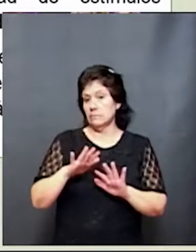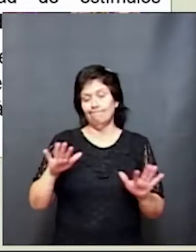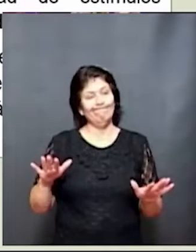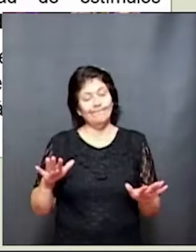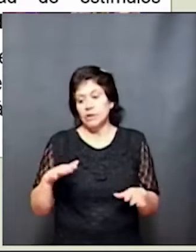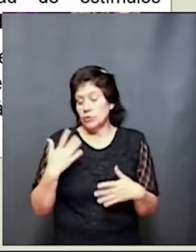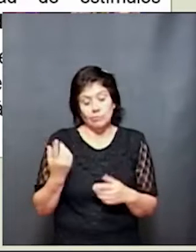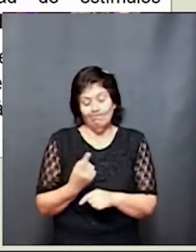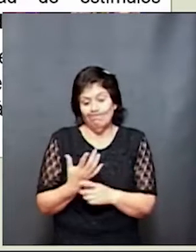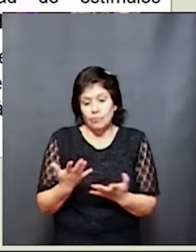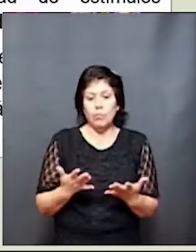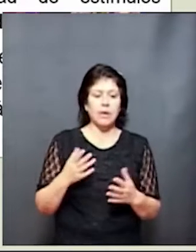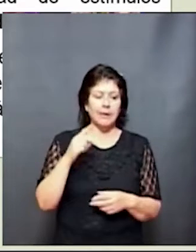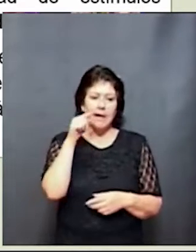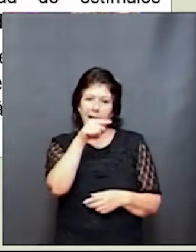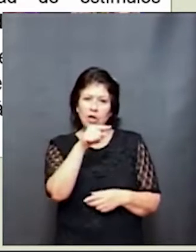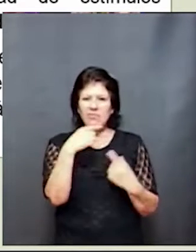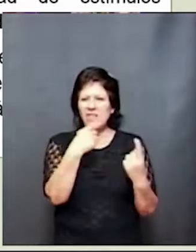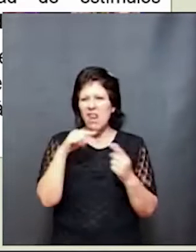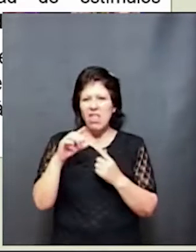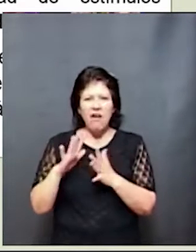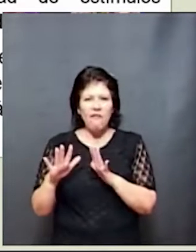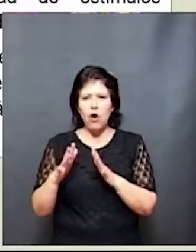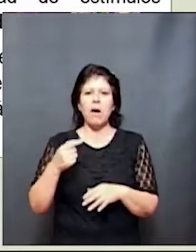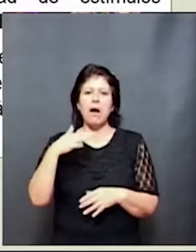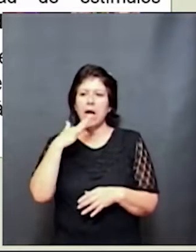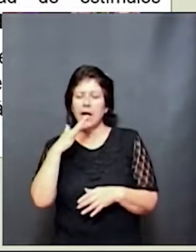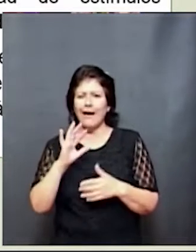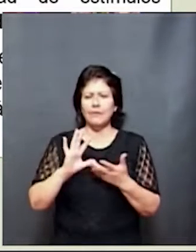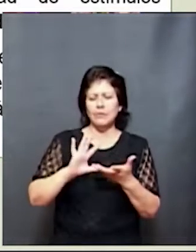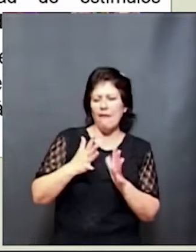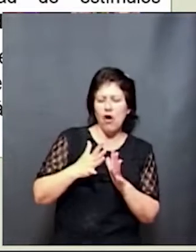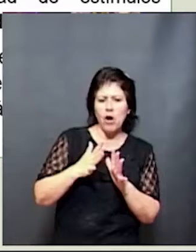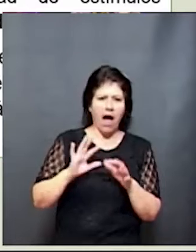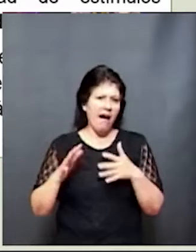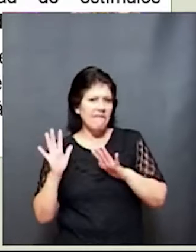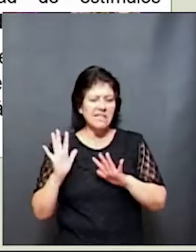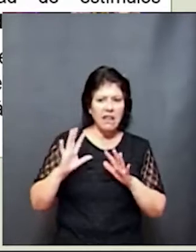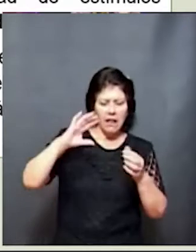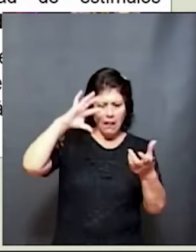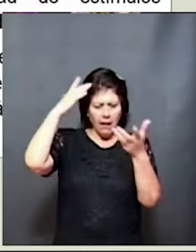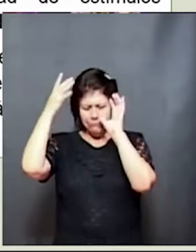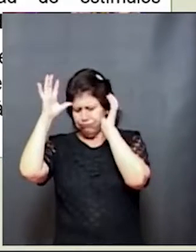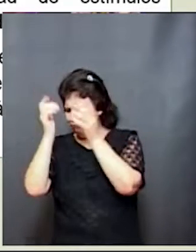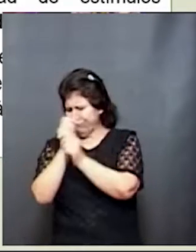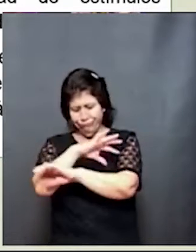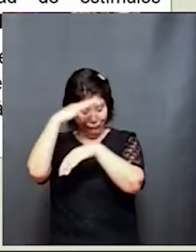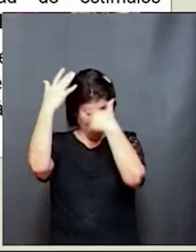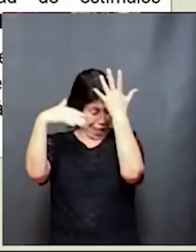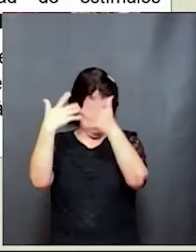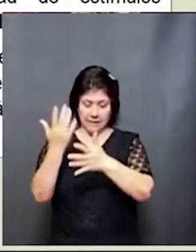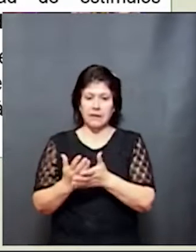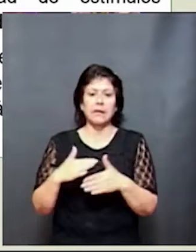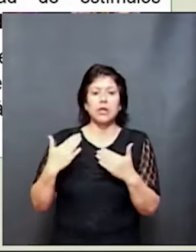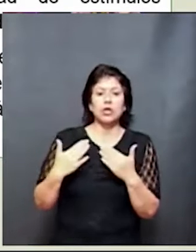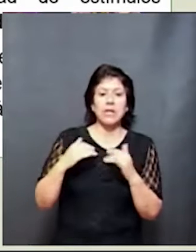patologías. Esta percepción del mundo a veces se da de manera desordenada. La información se procesa inadecuadamente. Y entonces